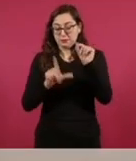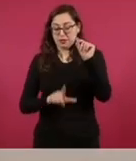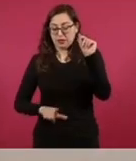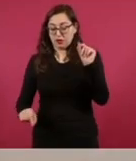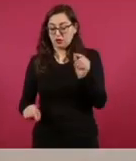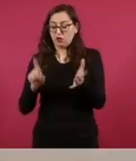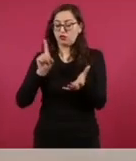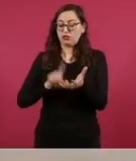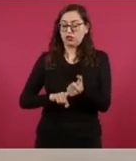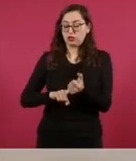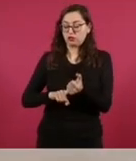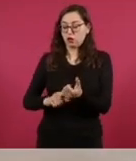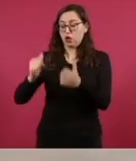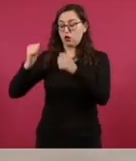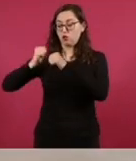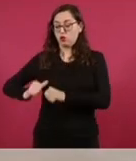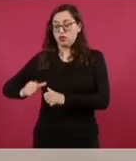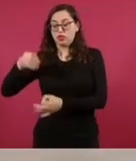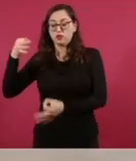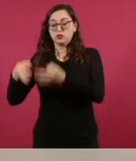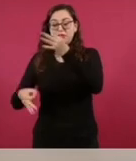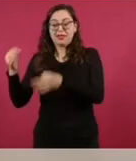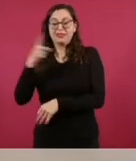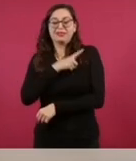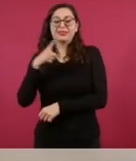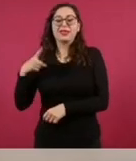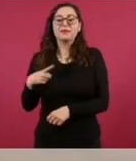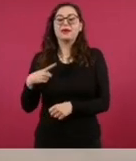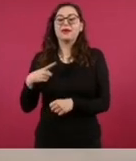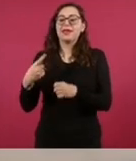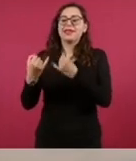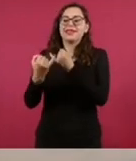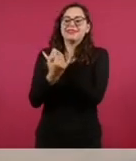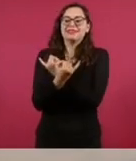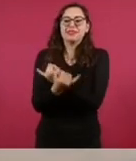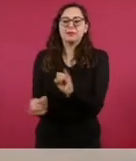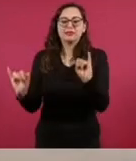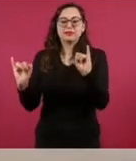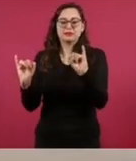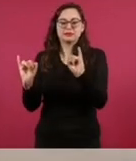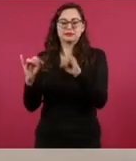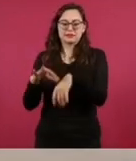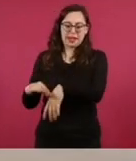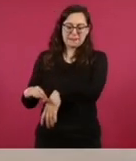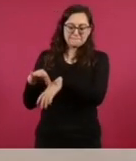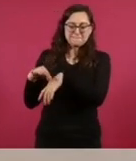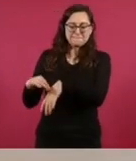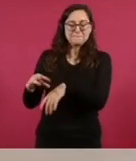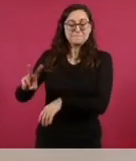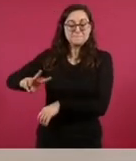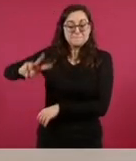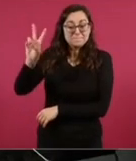goce de verdadera independencia, verdadera independencia,